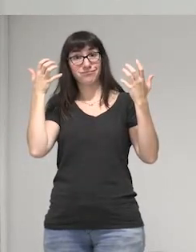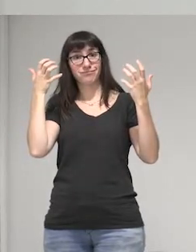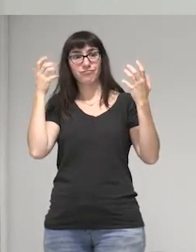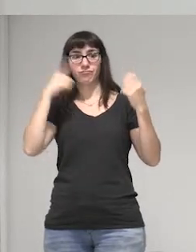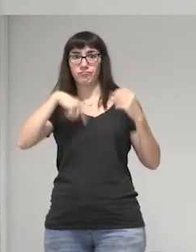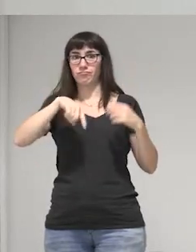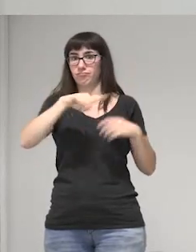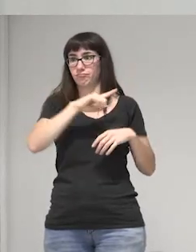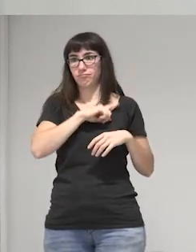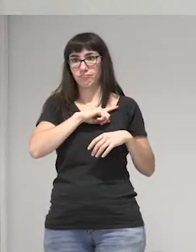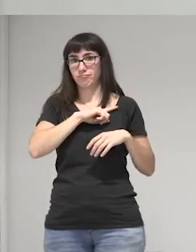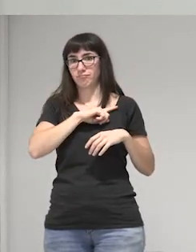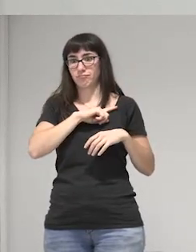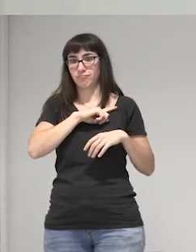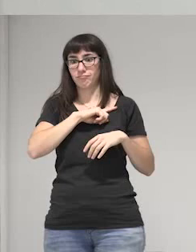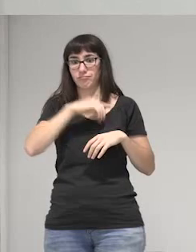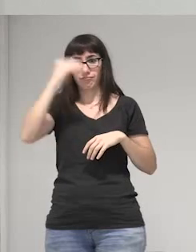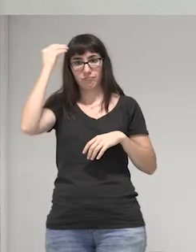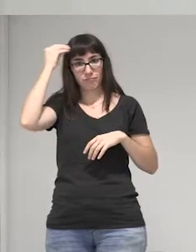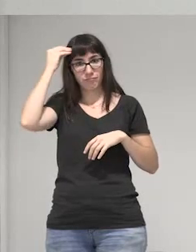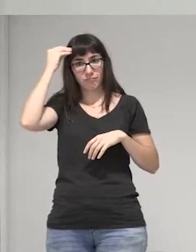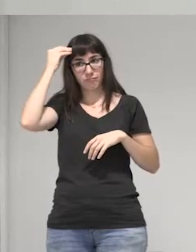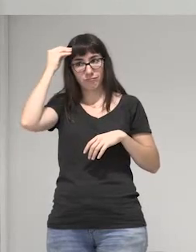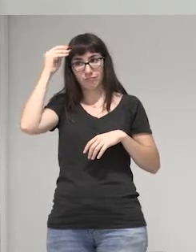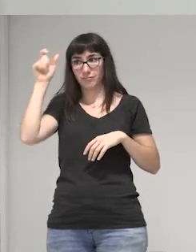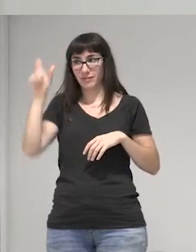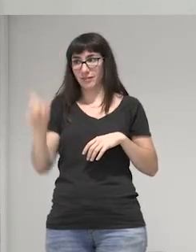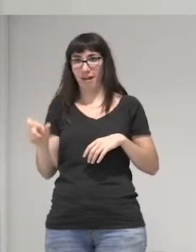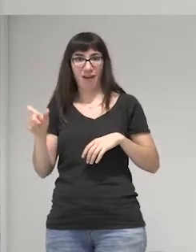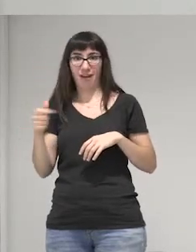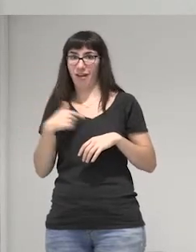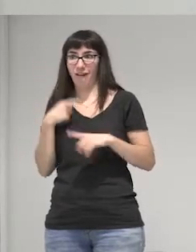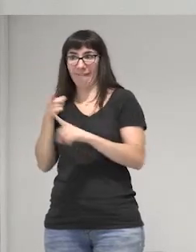dijimos Sandra de nosotras no te salvas